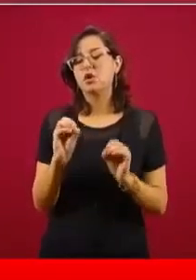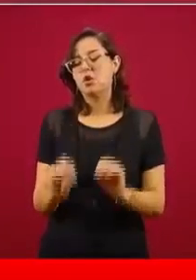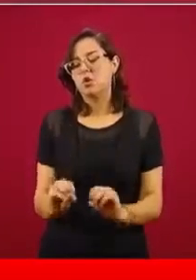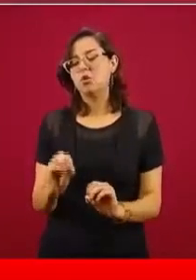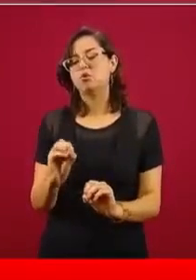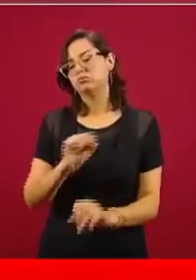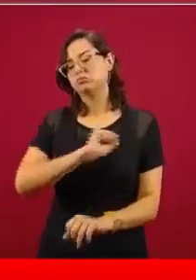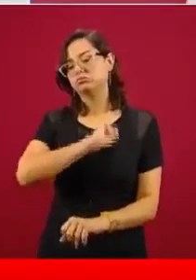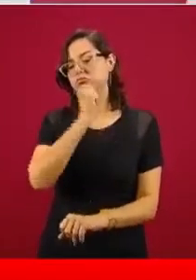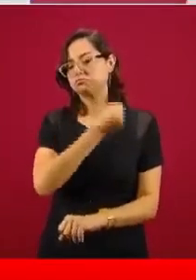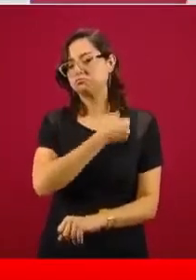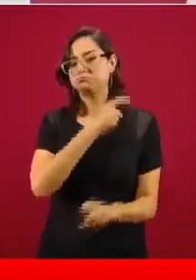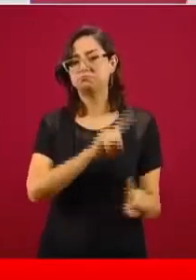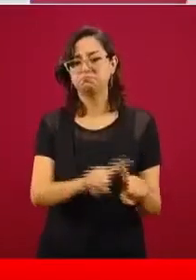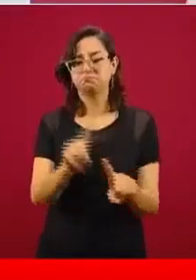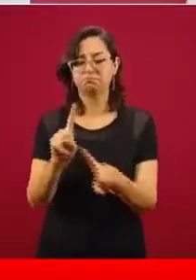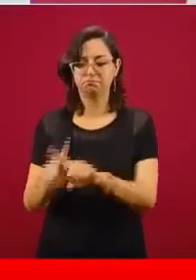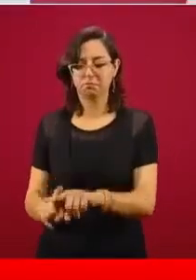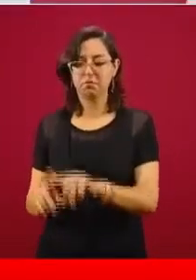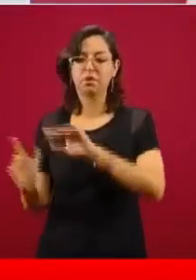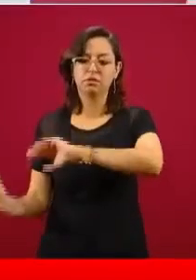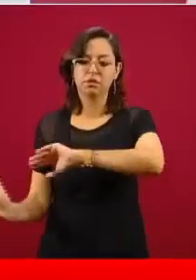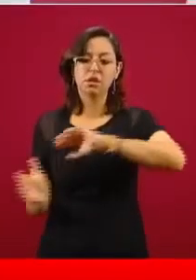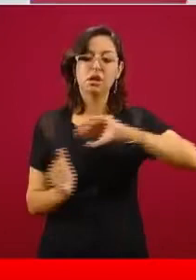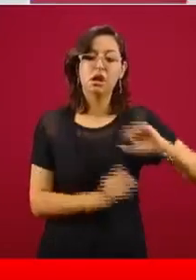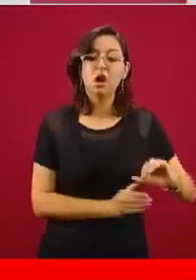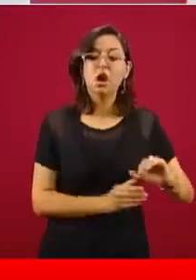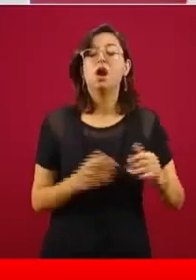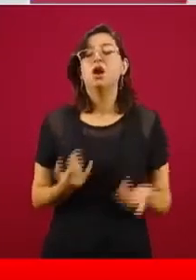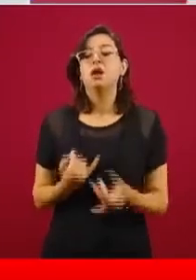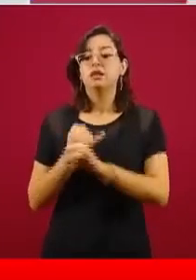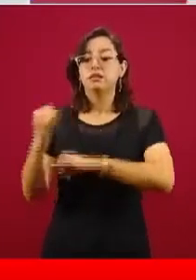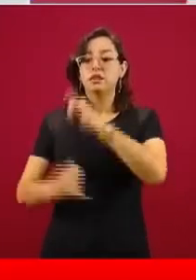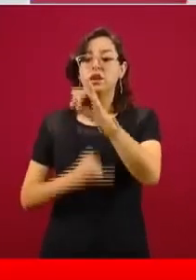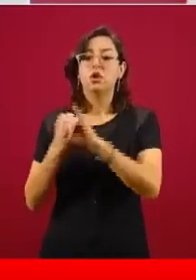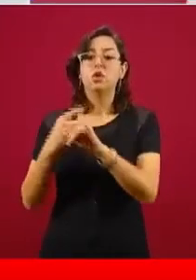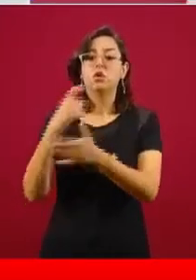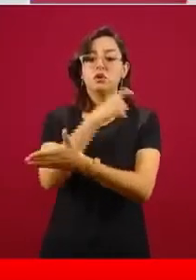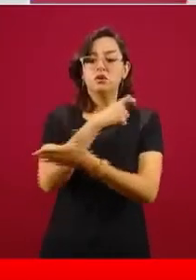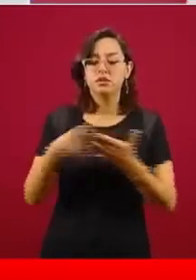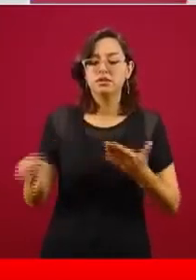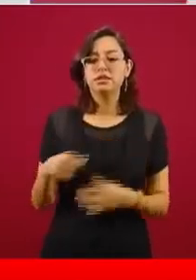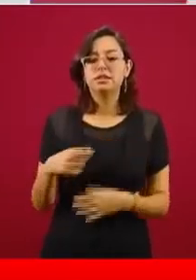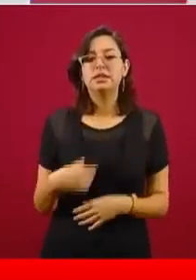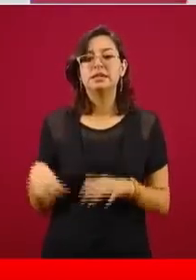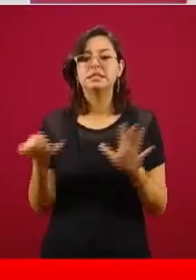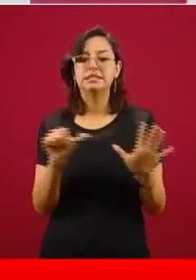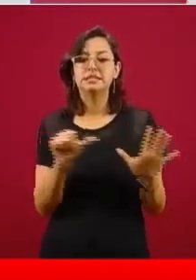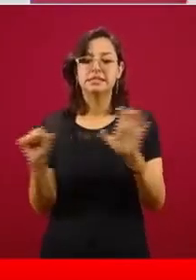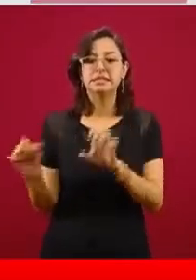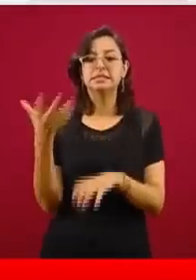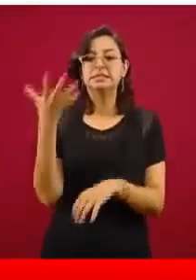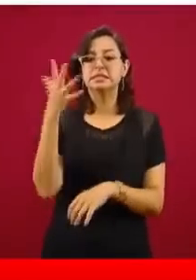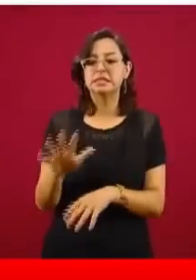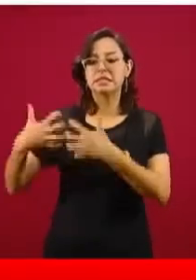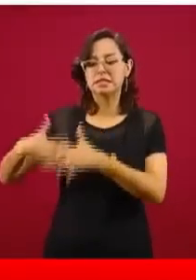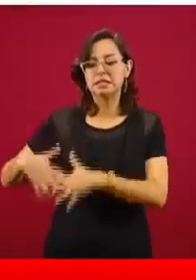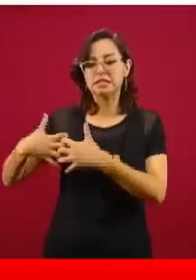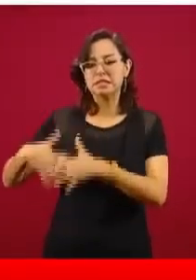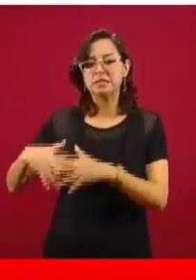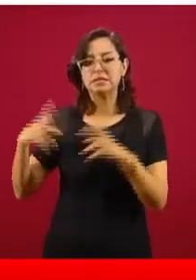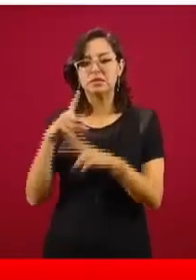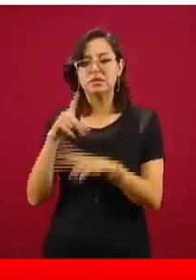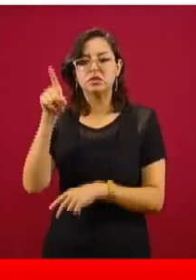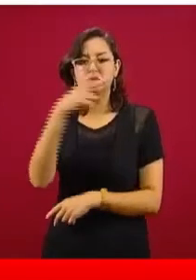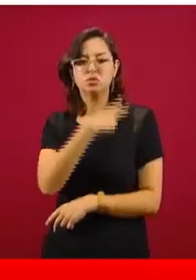salud. Tenemos compras internacionales, soy breve, tenemos 610 respiradores mecánicos hechos